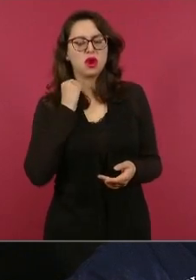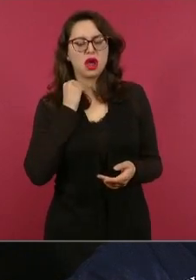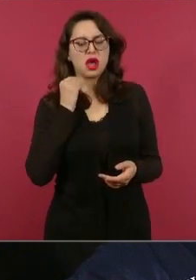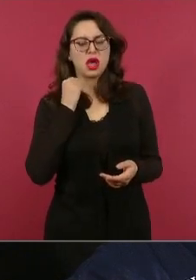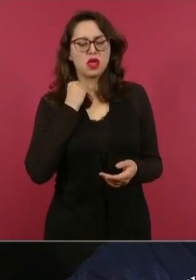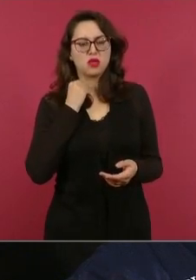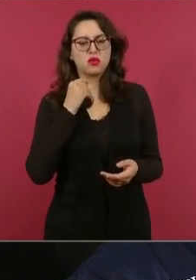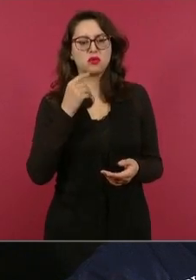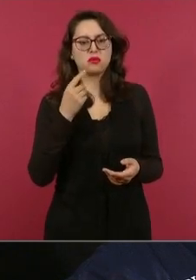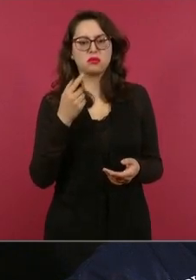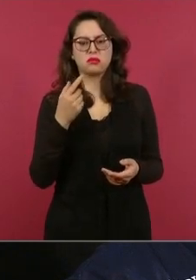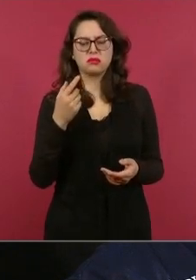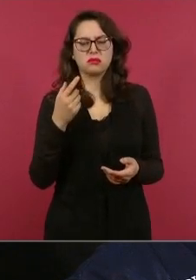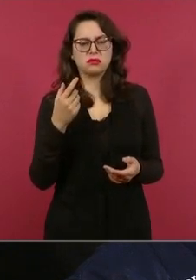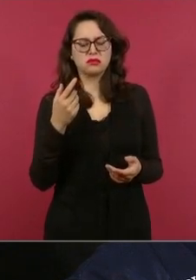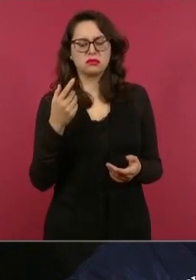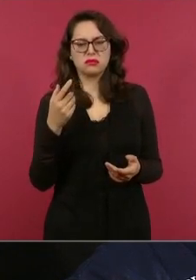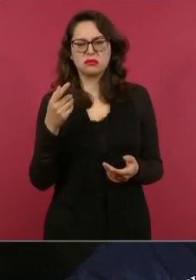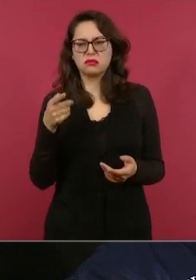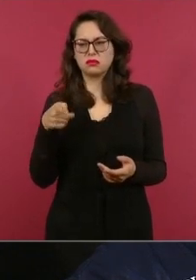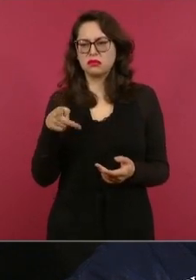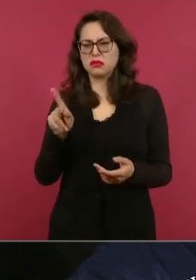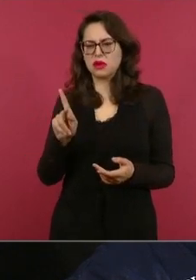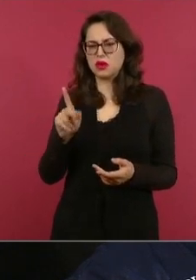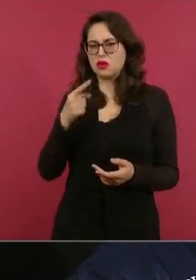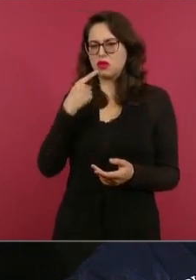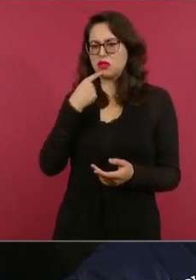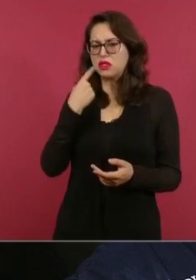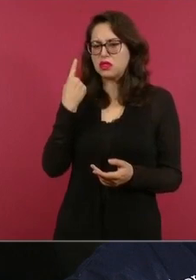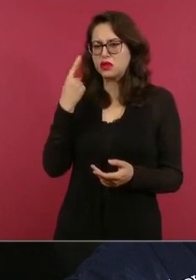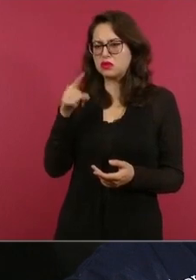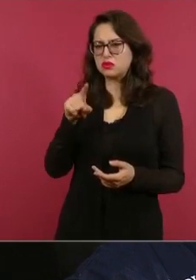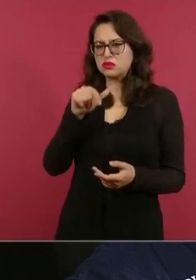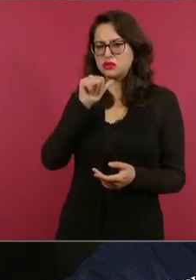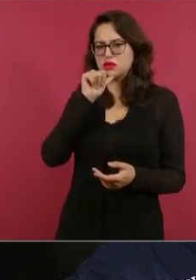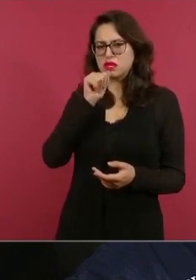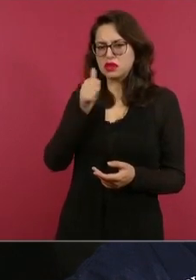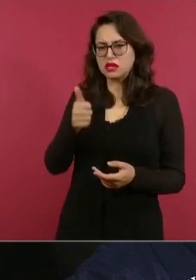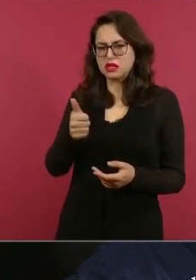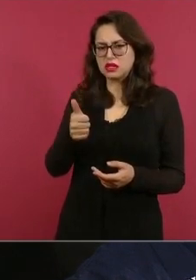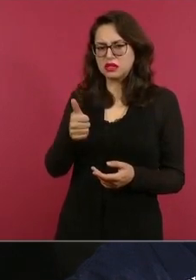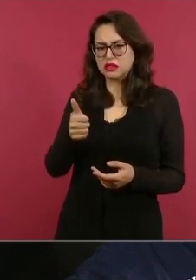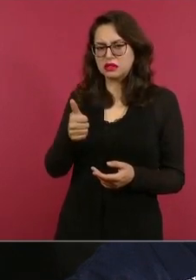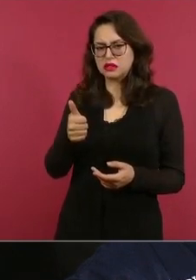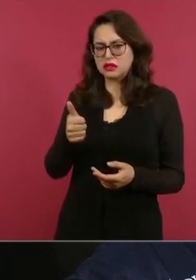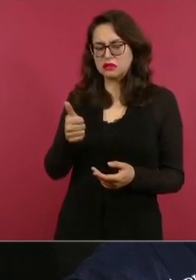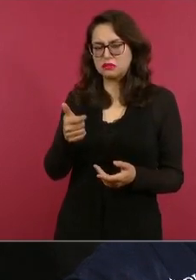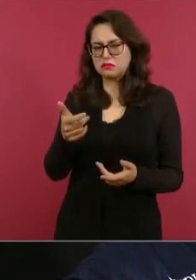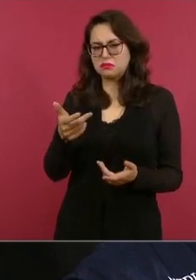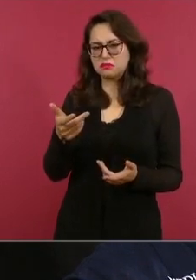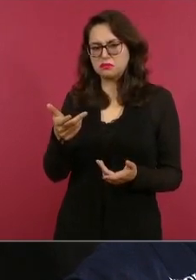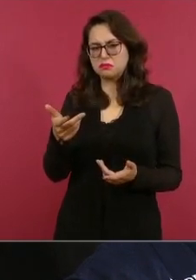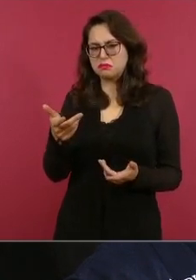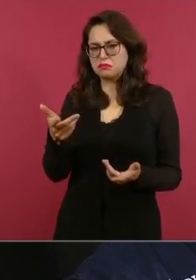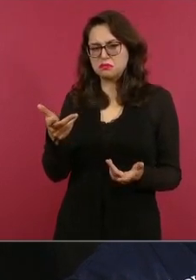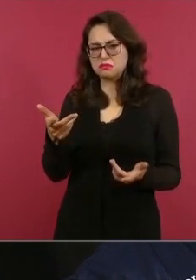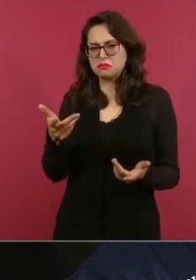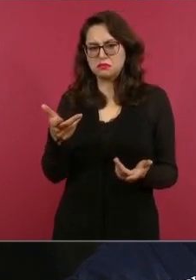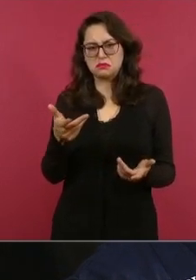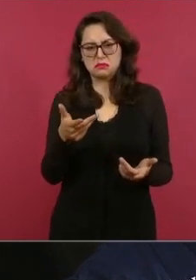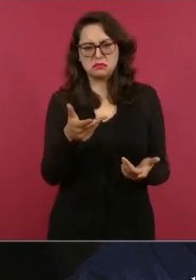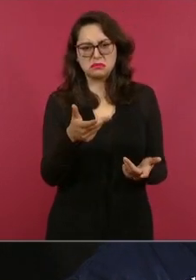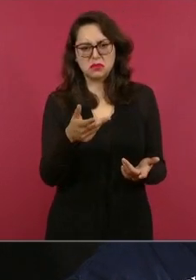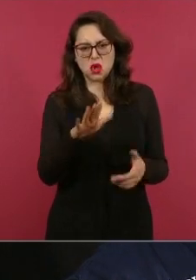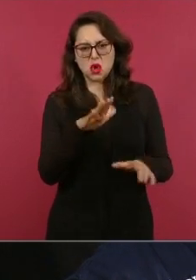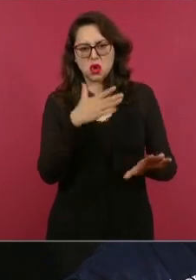modos no denuncian las agresiones ni los abogados externos ni los funcionarios del INDEP no han hecho ninguna actividad en contra